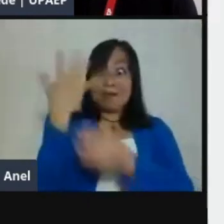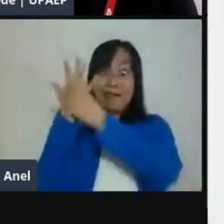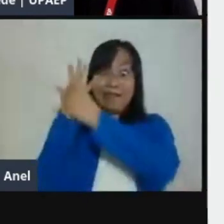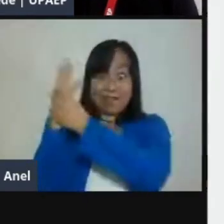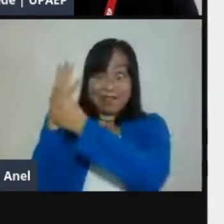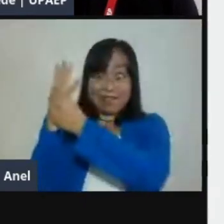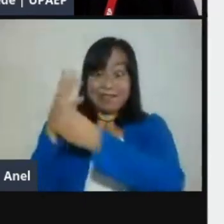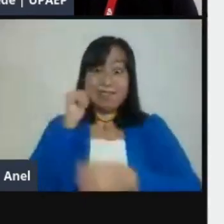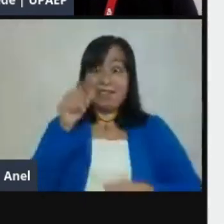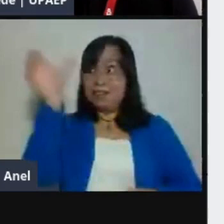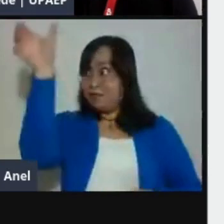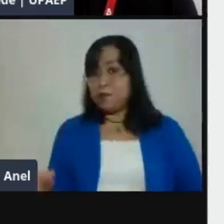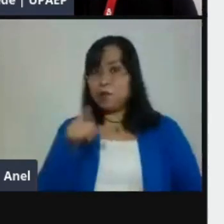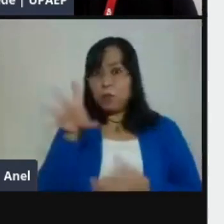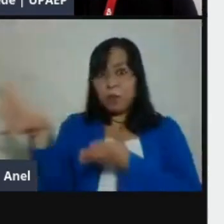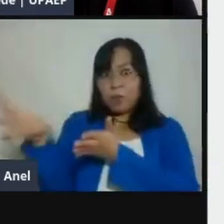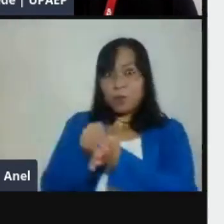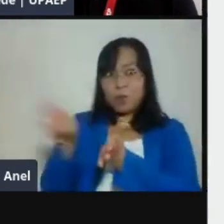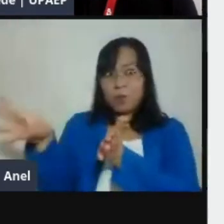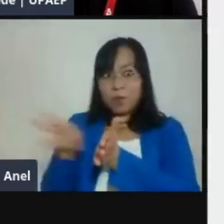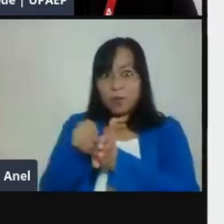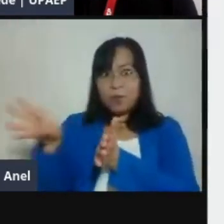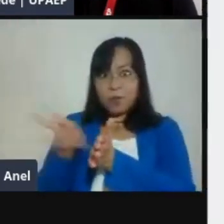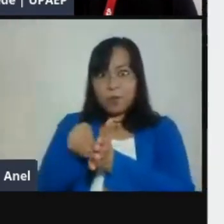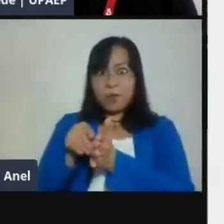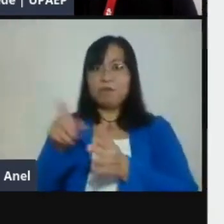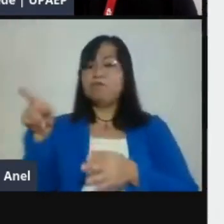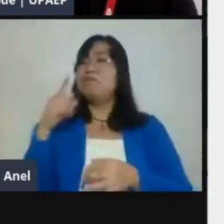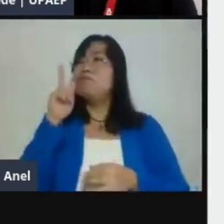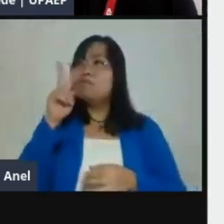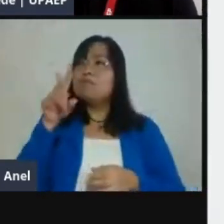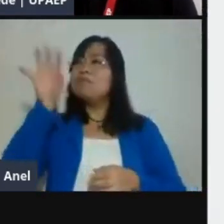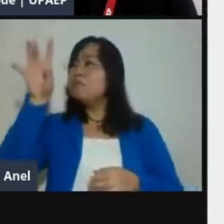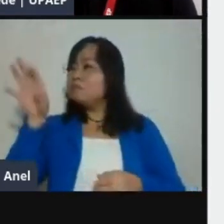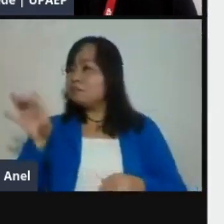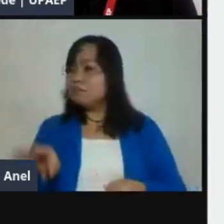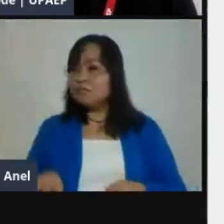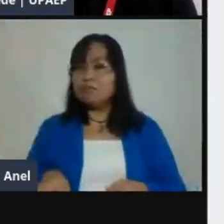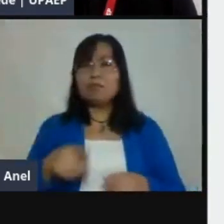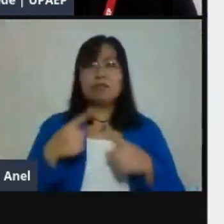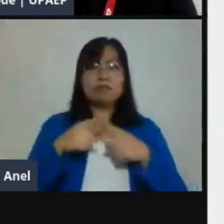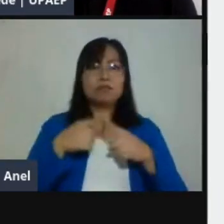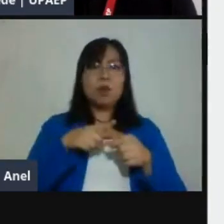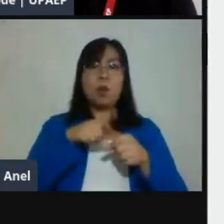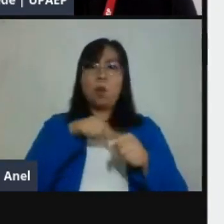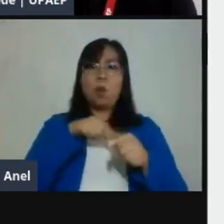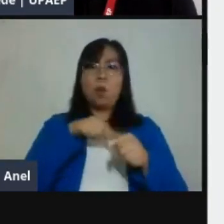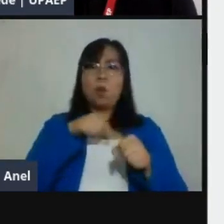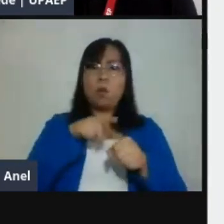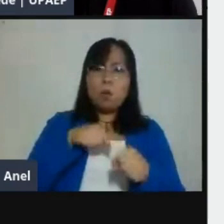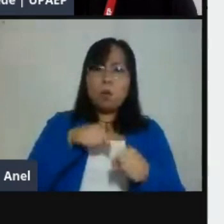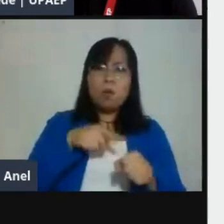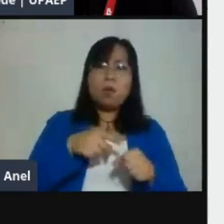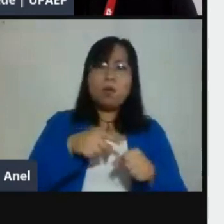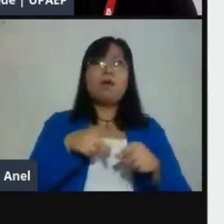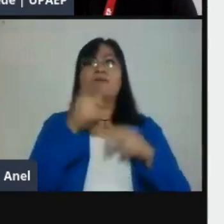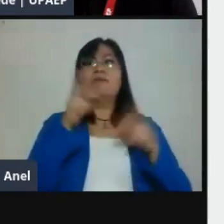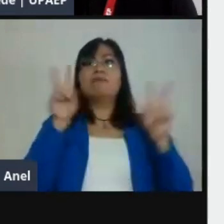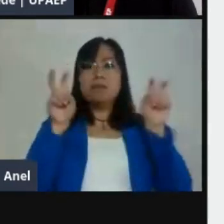insertar, donde vas a poder crear páginas y aquí donde vas a poder cambiar el tema, si tú quieres, ¿no? Entonces,